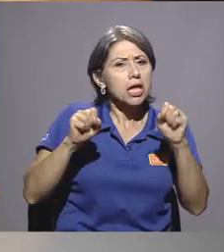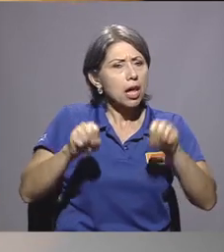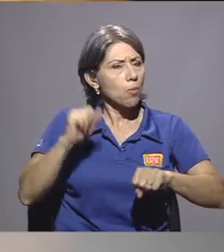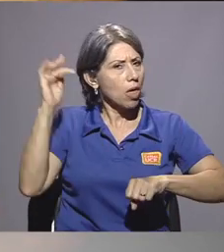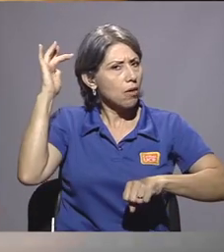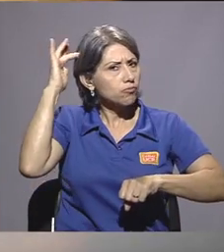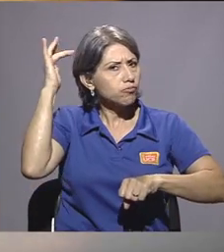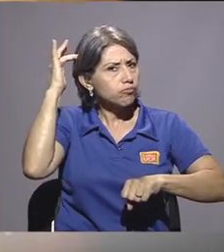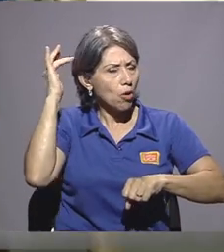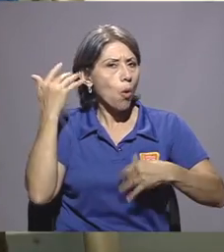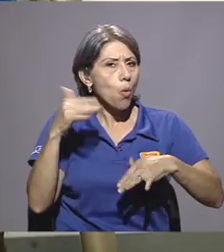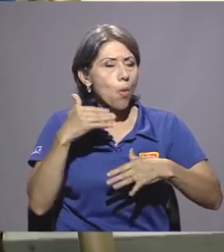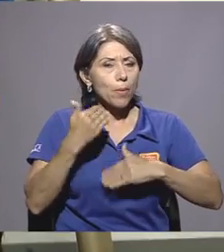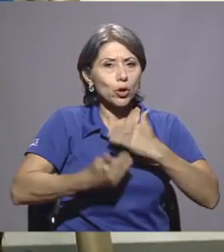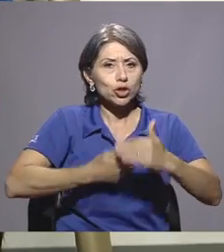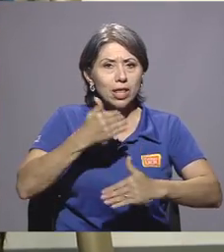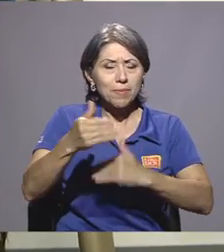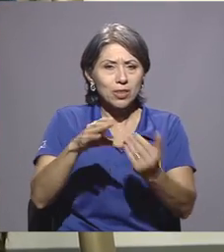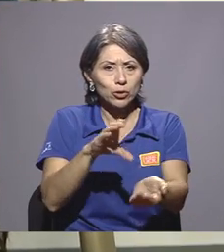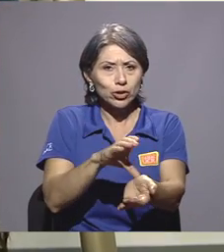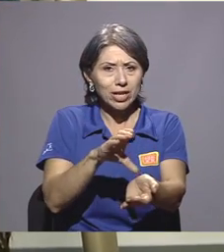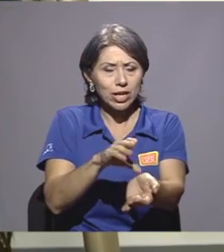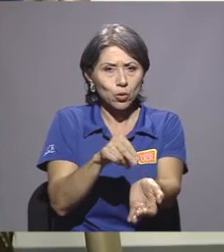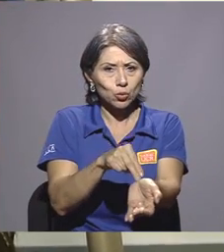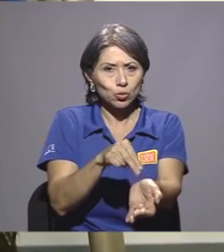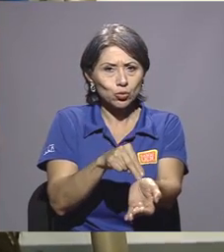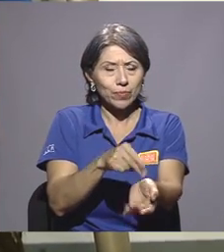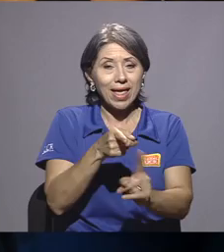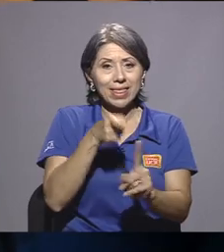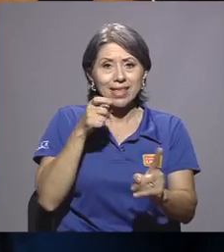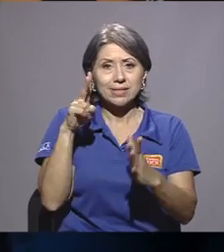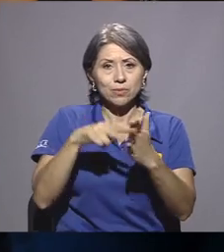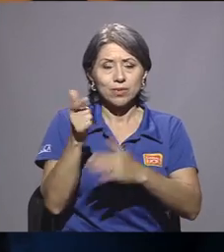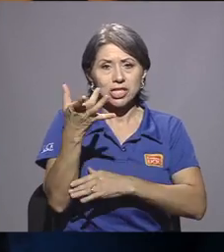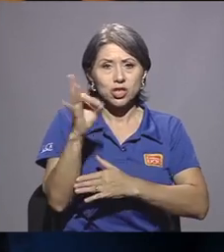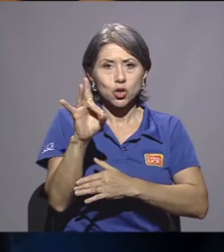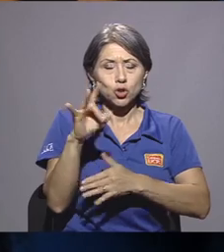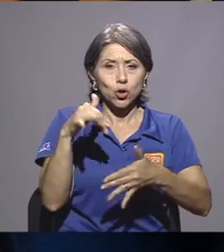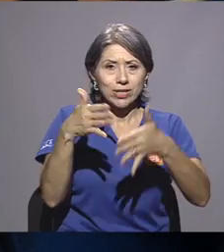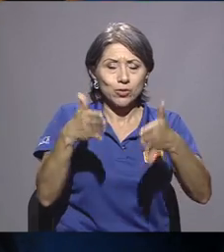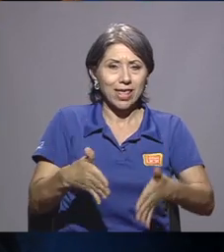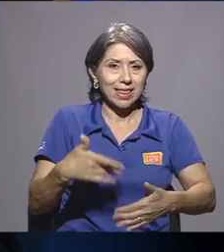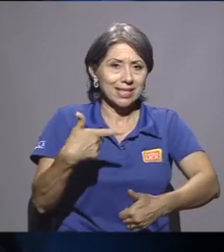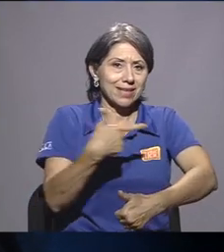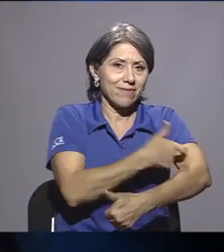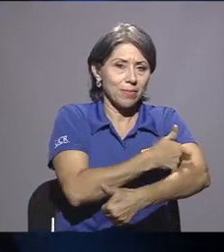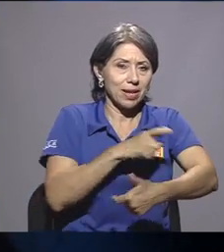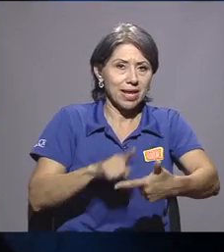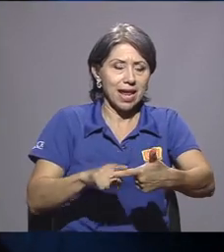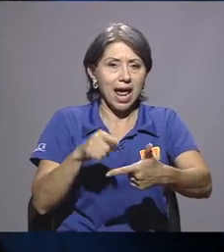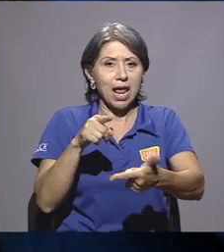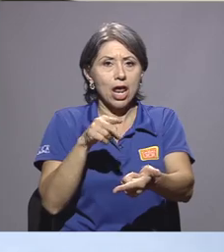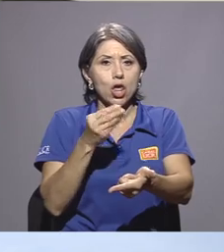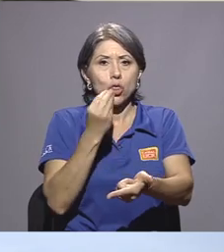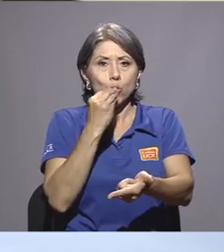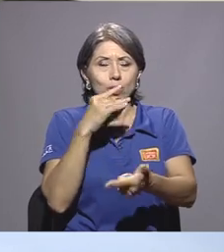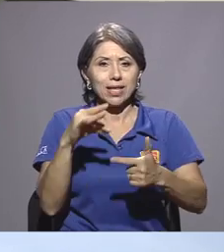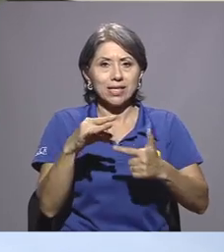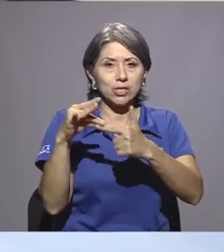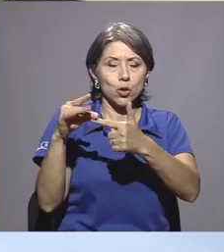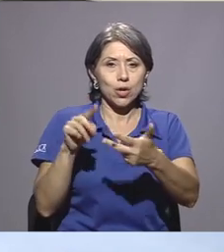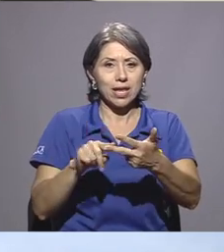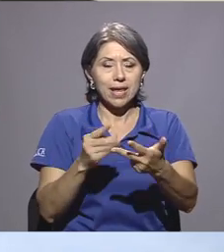procedimientos clínicos. Desde el 2018, los estudiantes de Enfermería, Nutrición y Medicina han